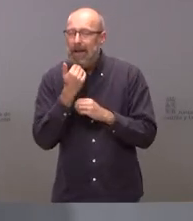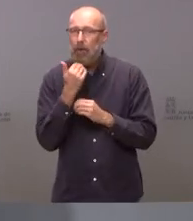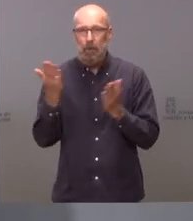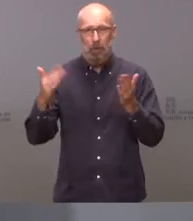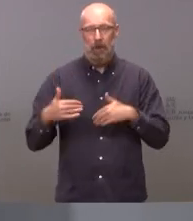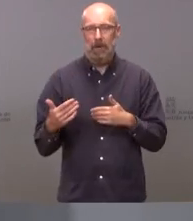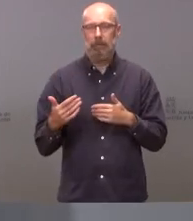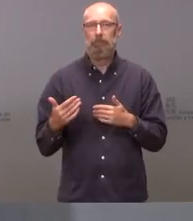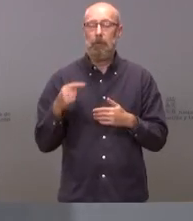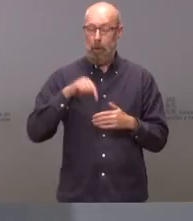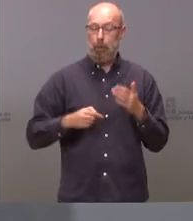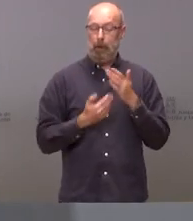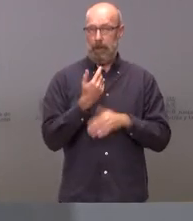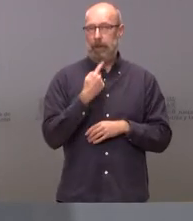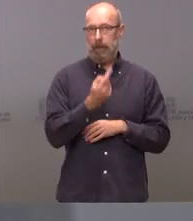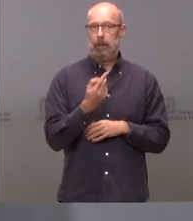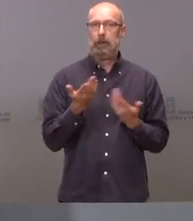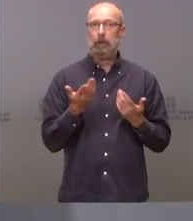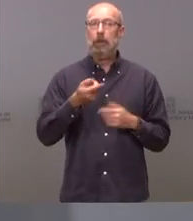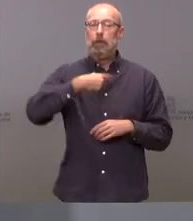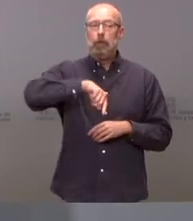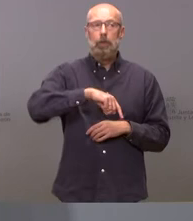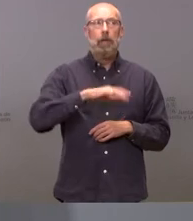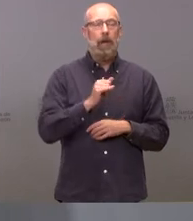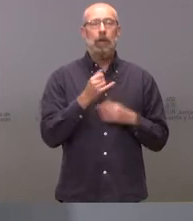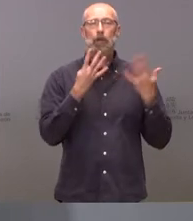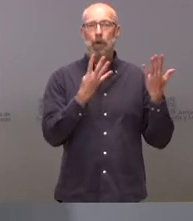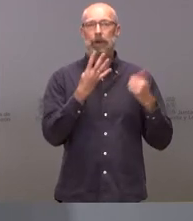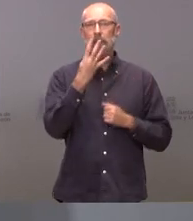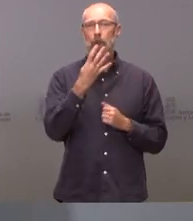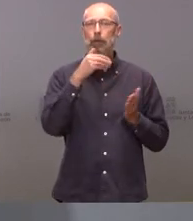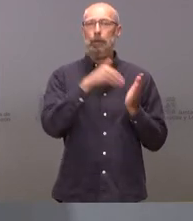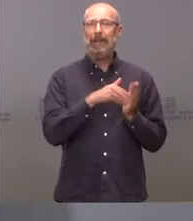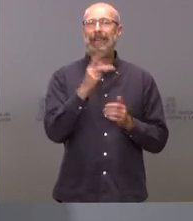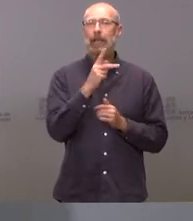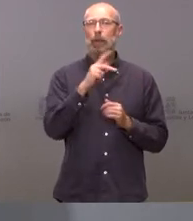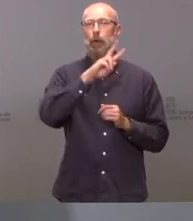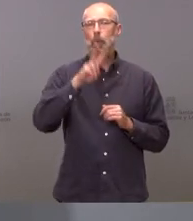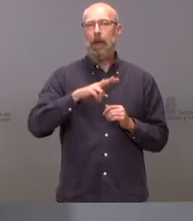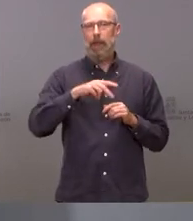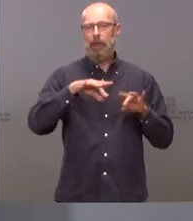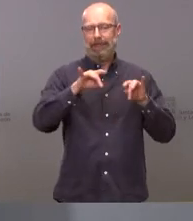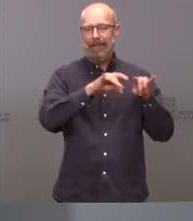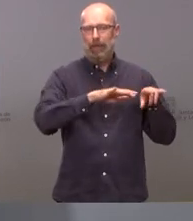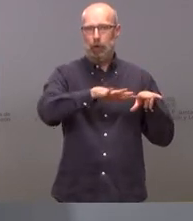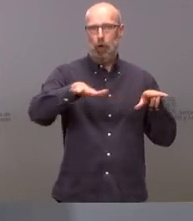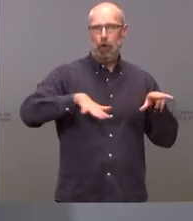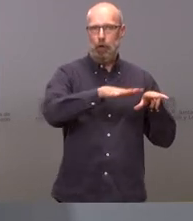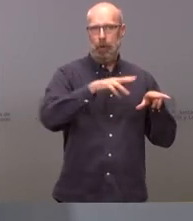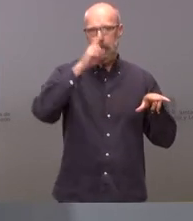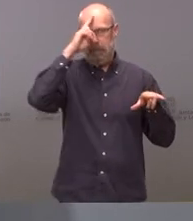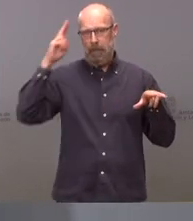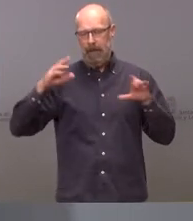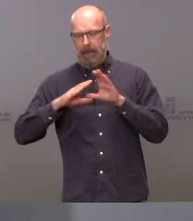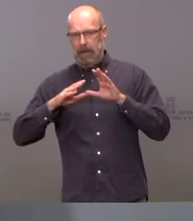una característica es que somos 94.000 kilómetros cuadrados de territorio entre Madrid y otros